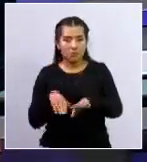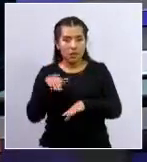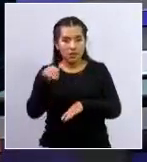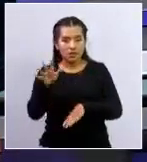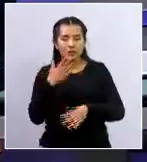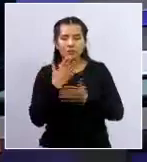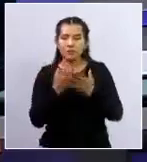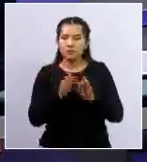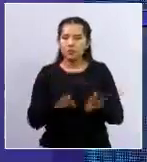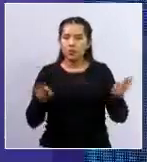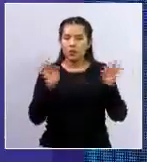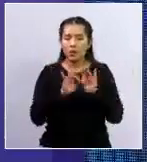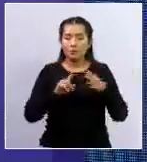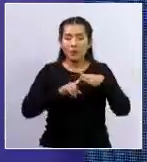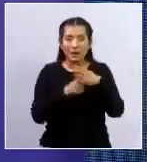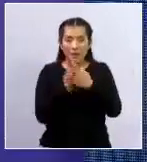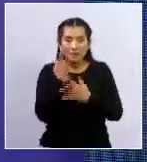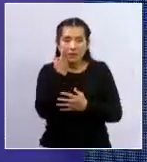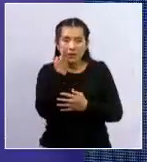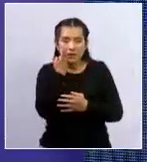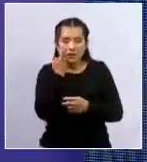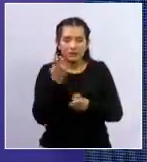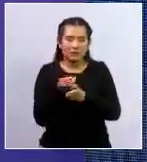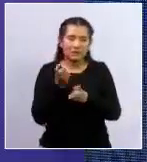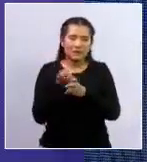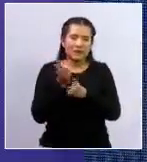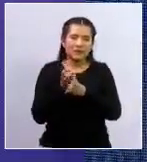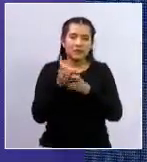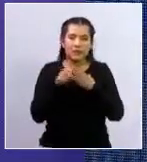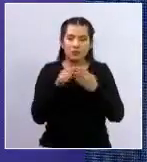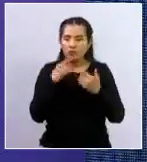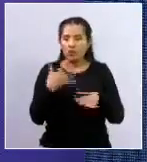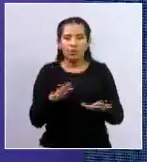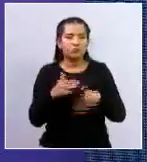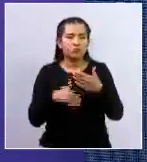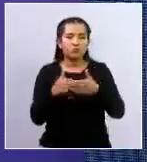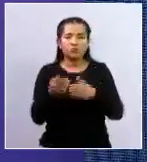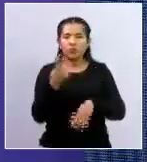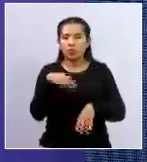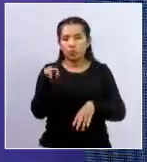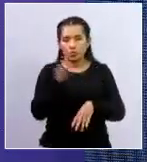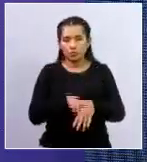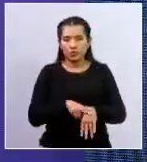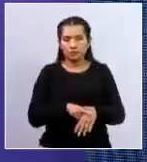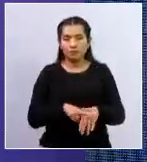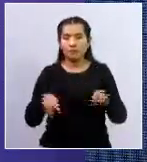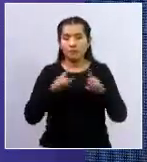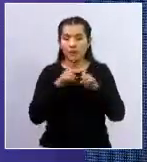un poquitito al principio, pero uno se va relacionando. Ya todo es a través del teléfono. Y hoy día uno puede...